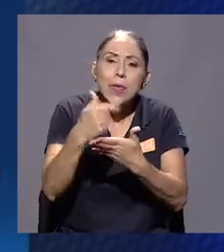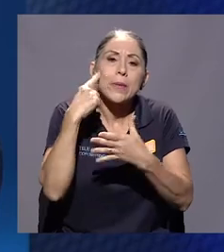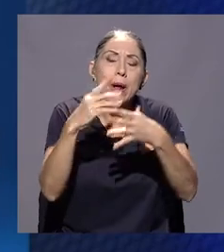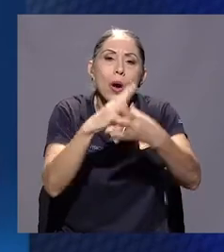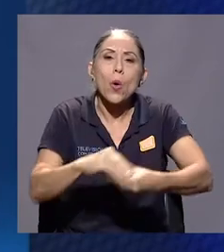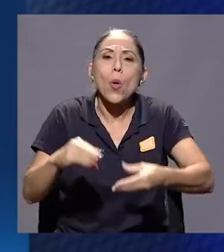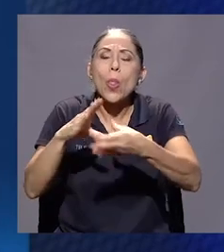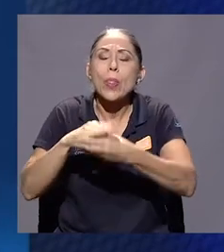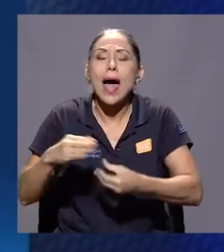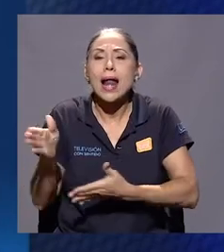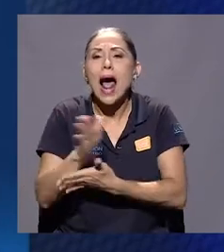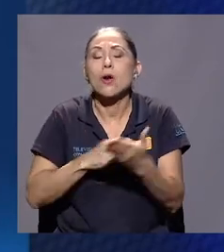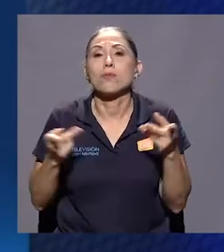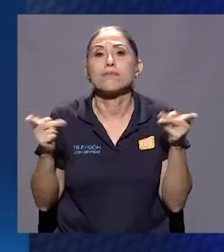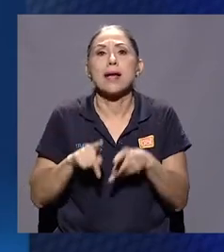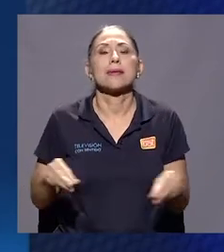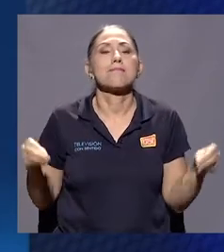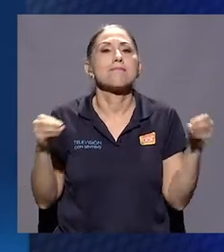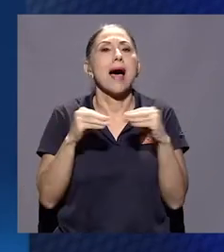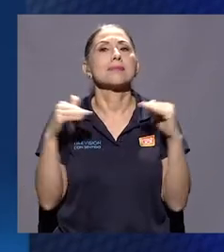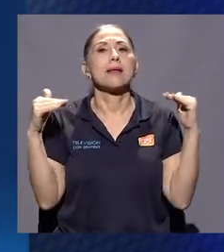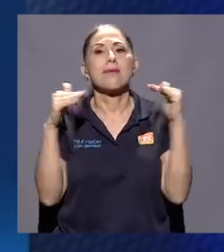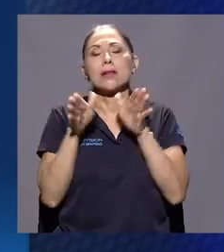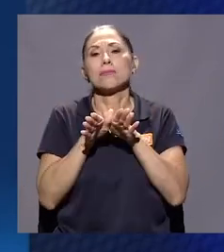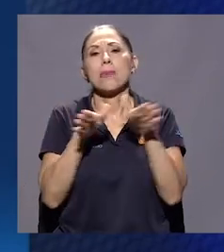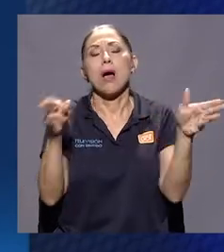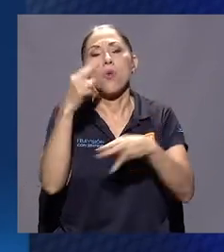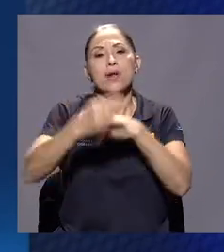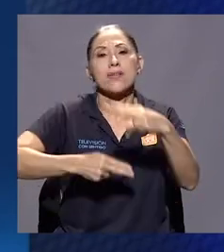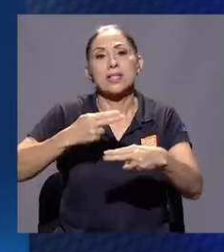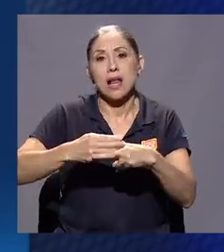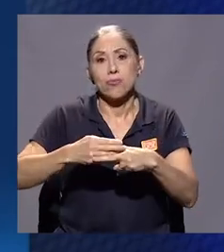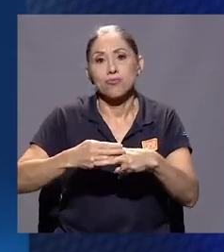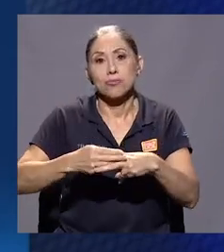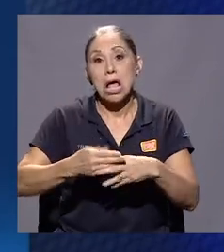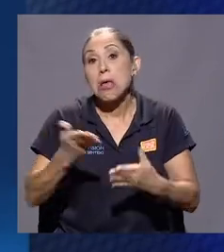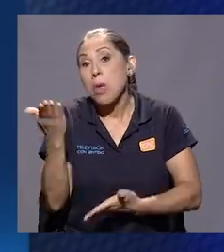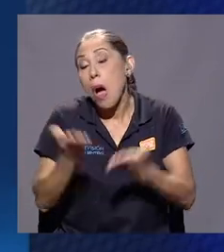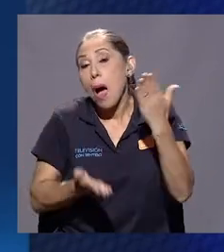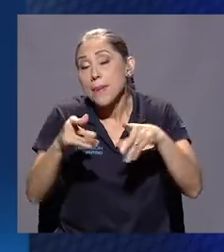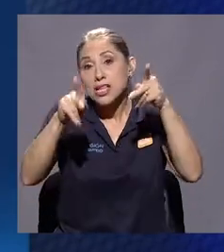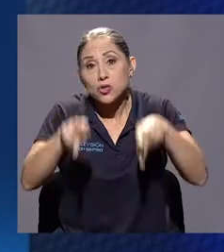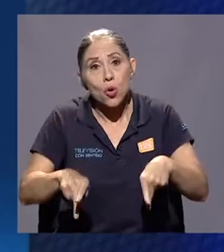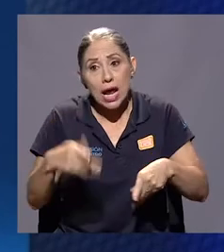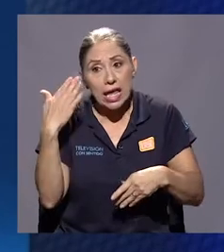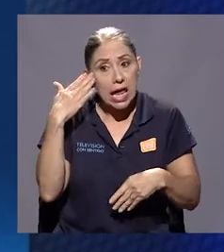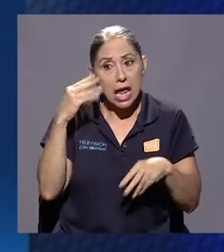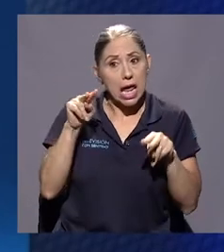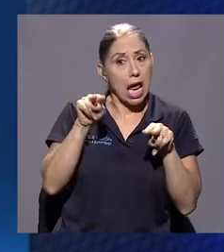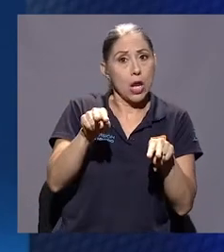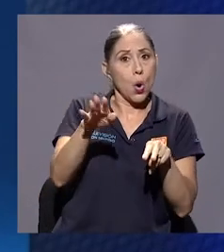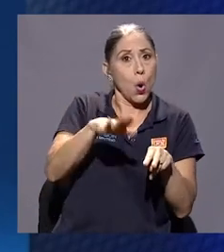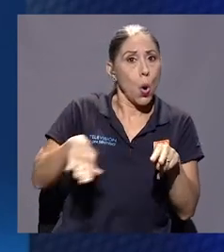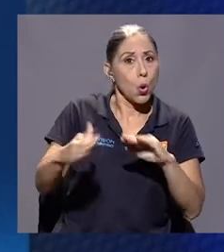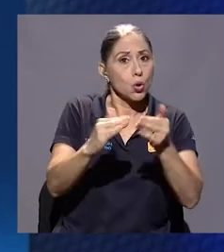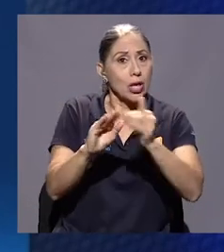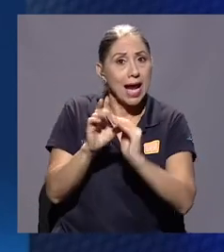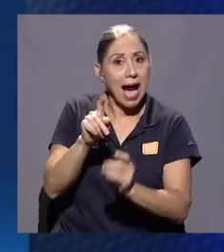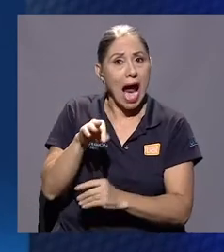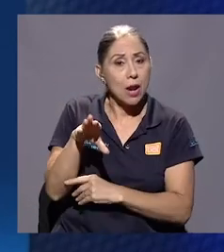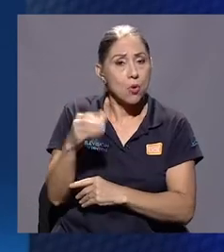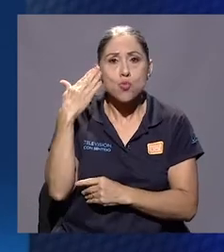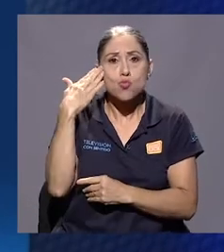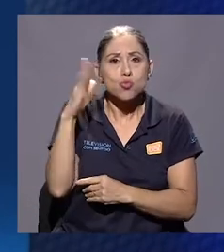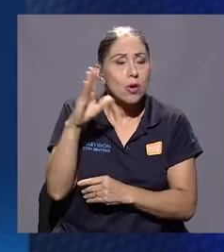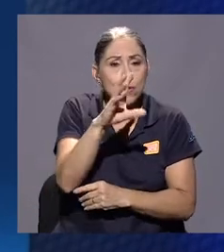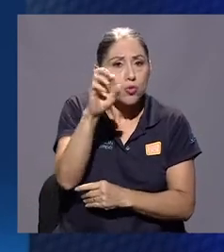una historia más universal y de verla desde el lado de alguien que no conoce la Carpio, que no conoce Costa Rica y meterse más en los